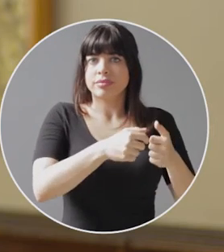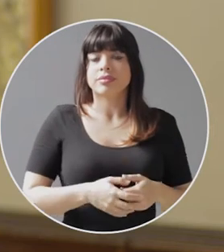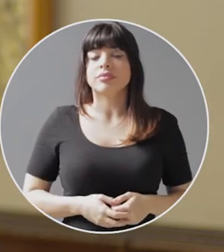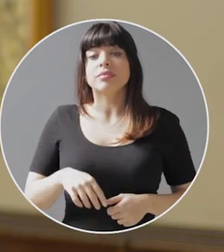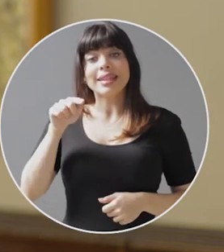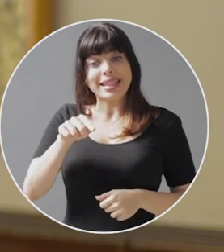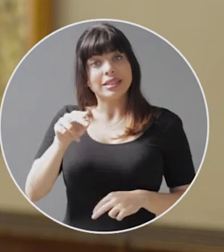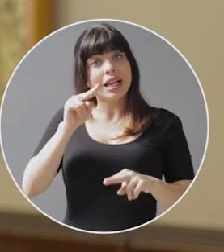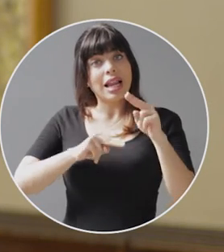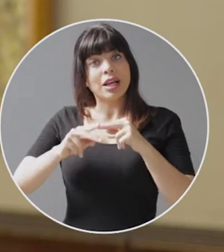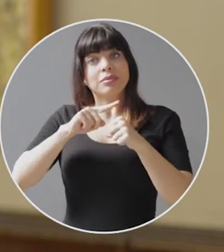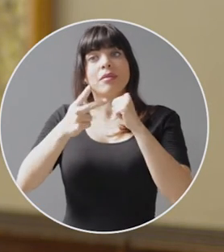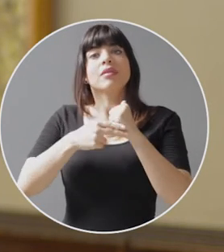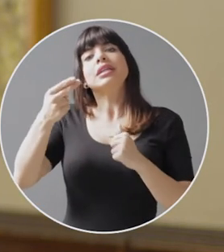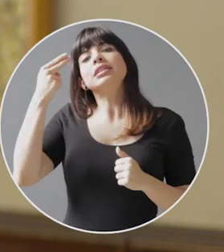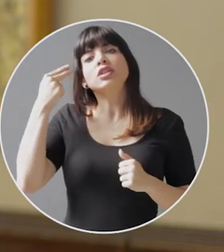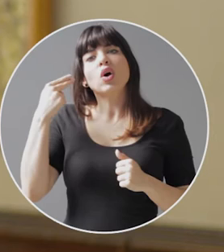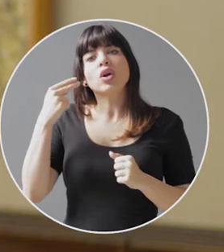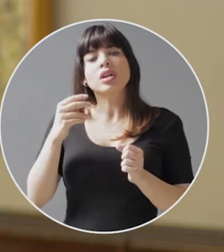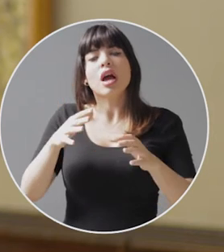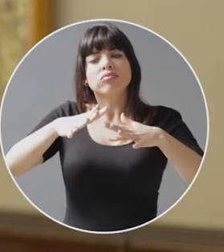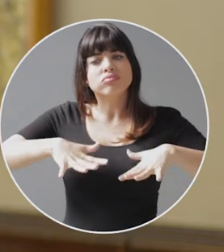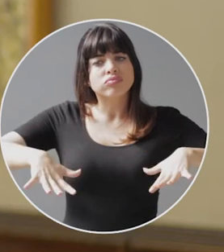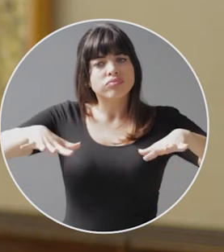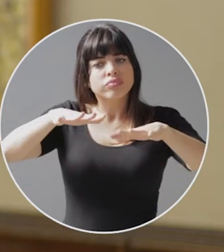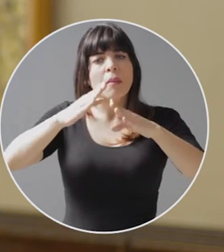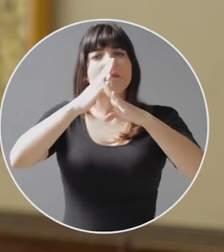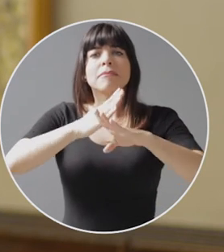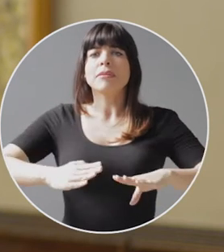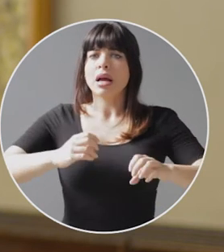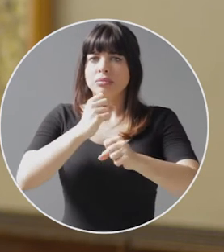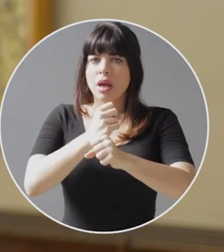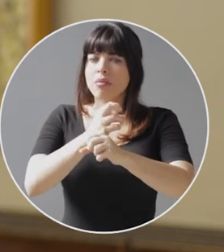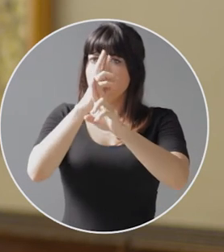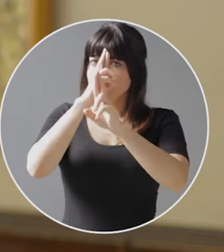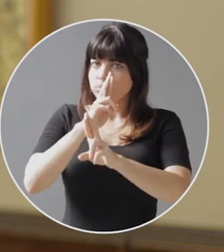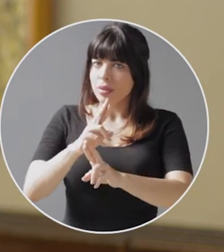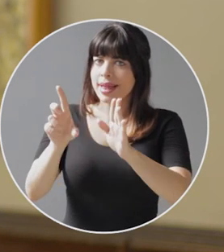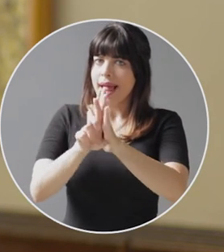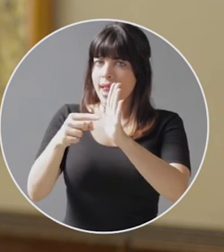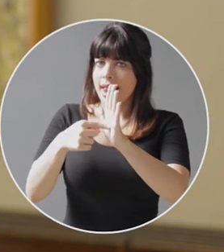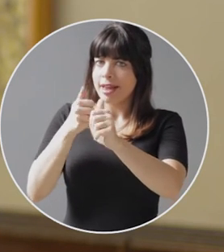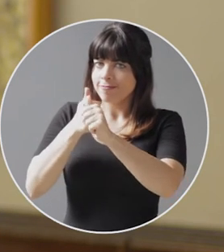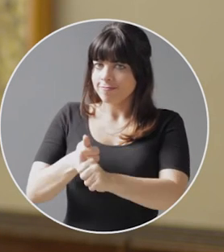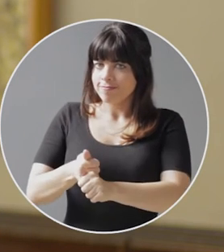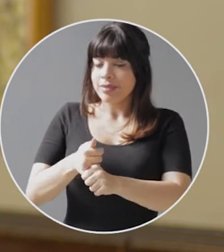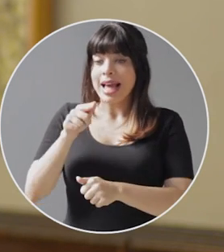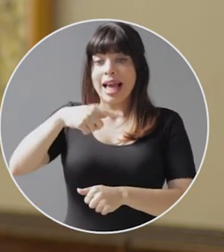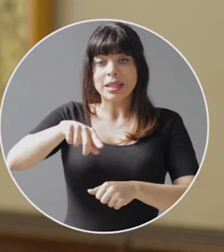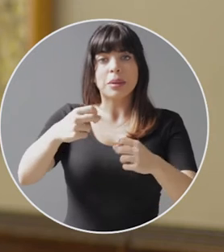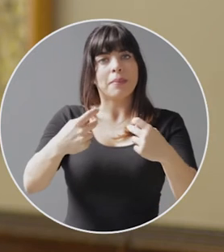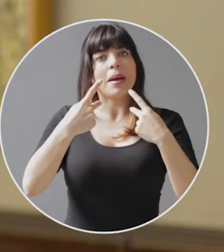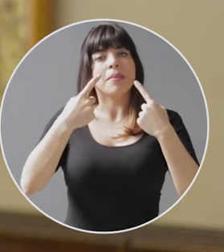Esta negociación histórica se desarrolló en un ambiente de paz laboral y respeto a la legalidad, lo que